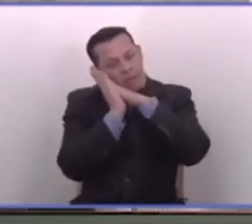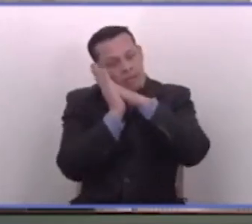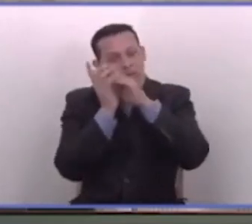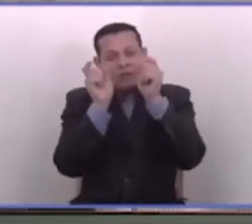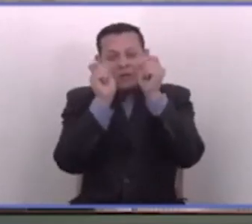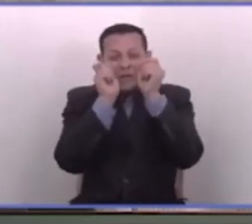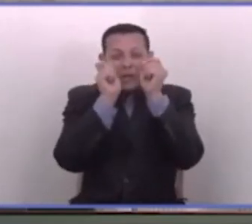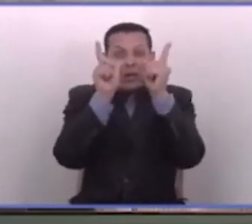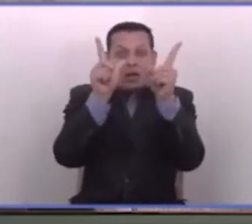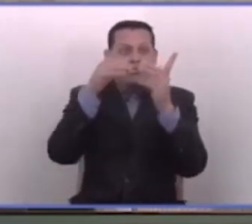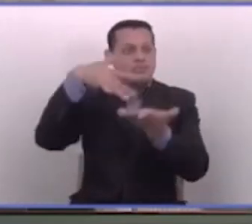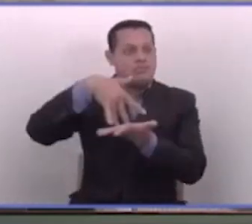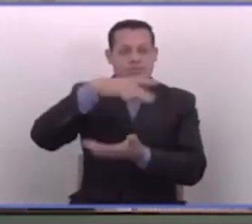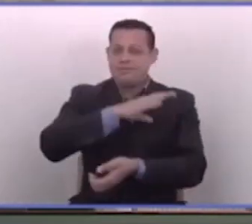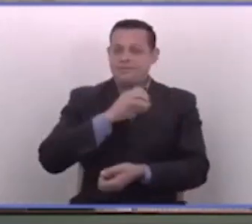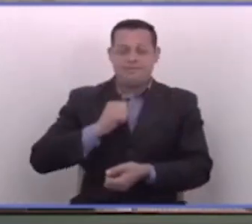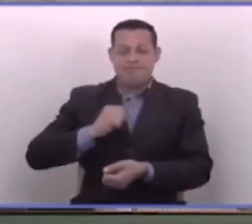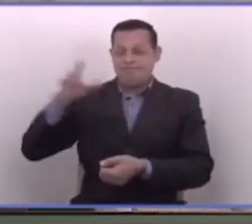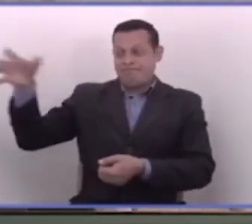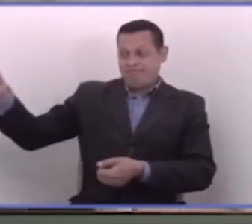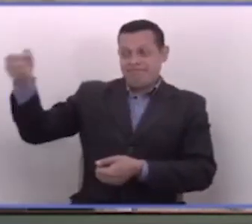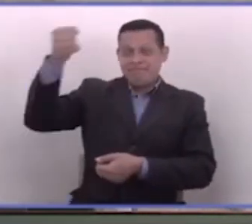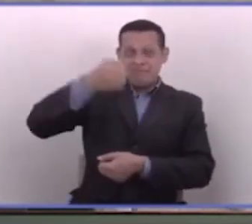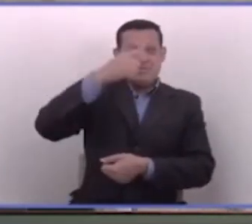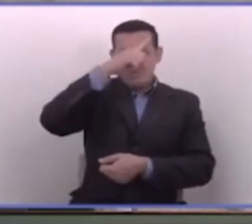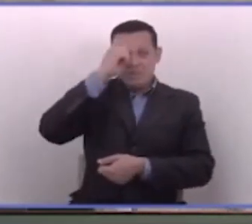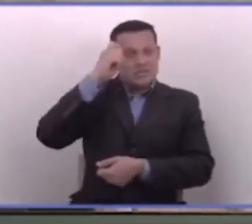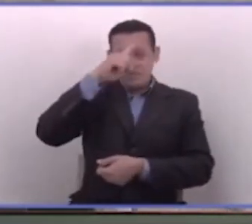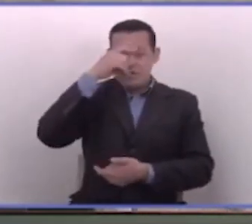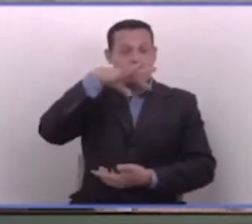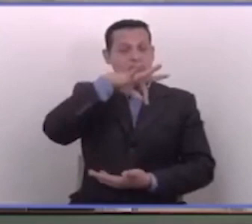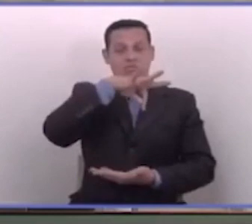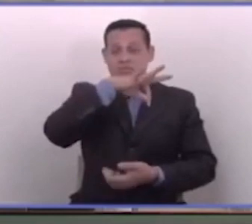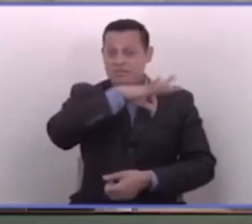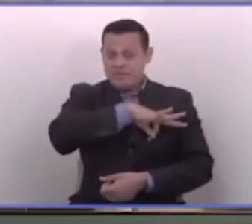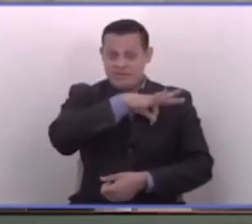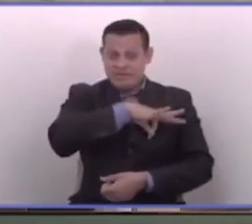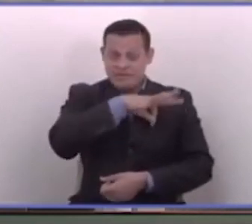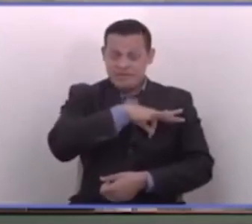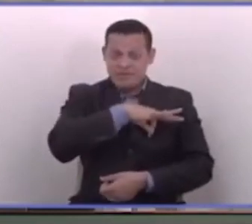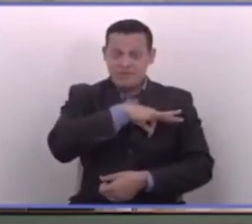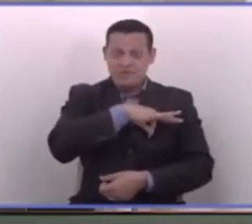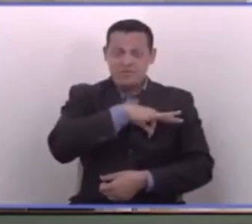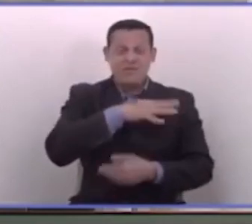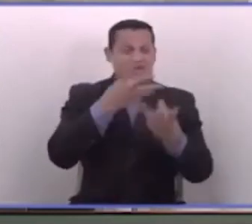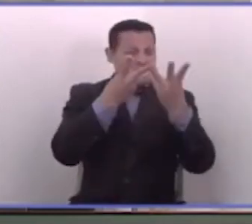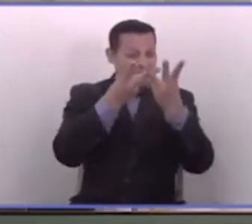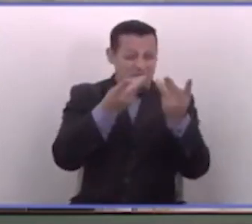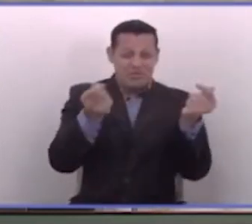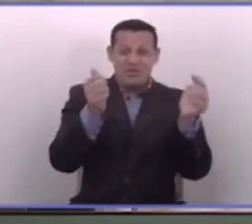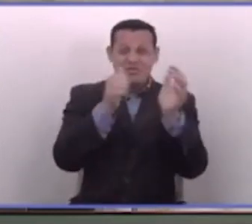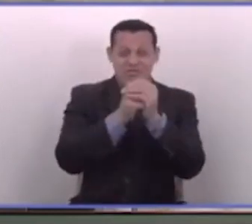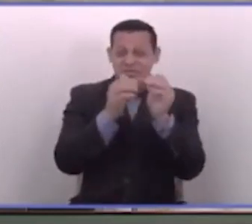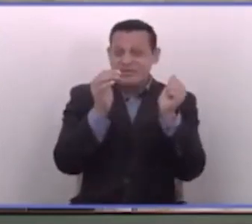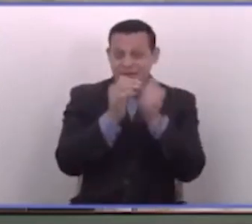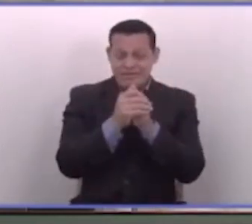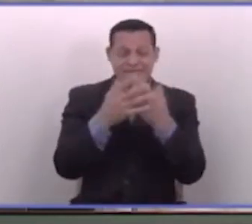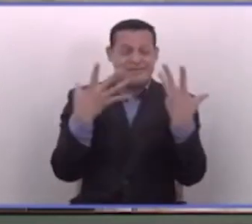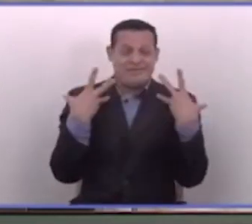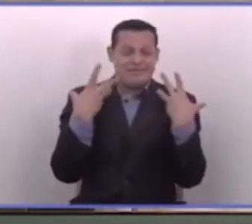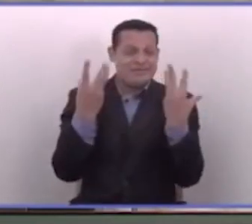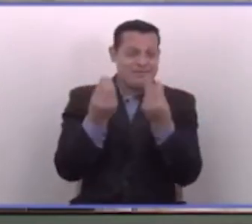La población salvadoreña nos puso aquí para trabajar y para resolver esos problemas.